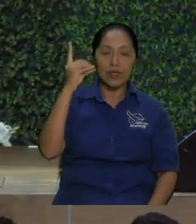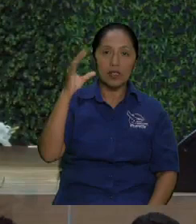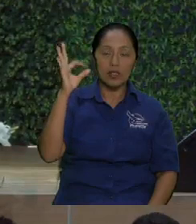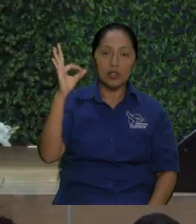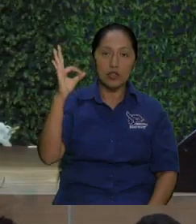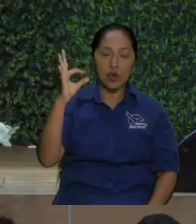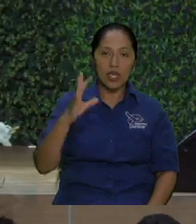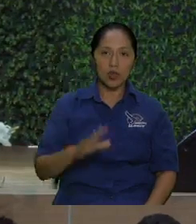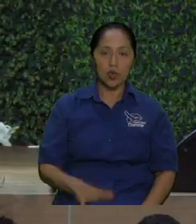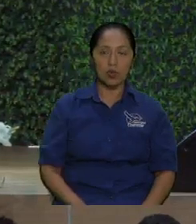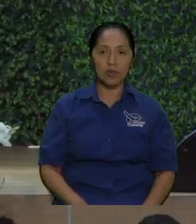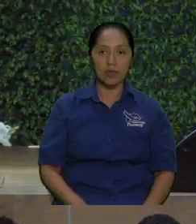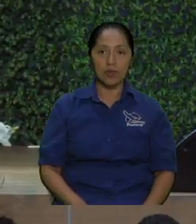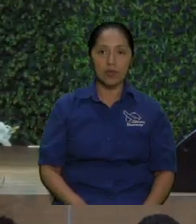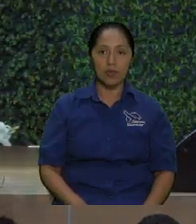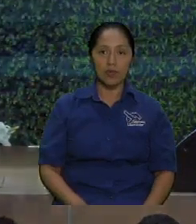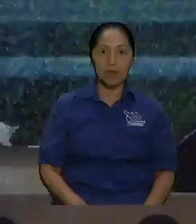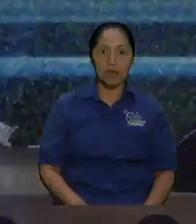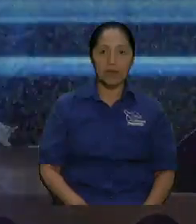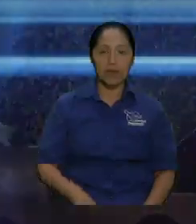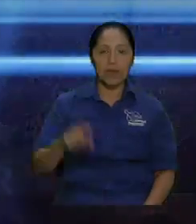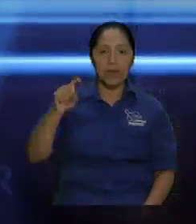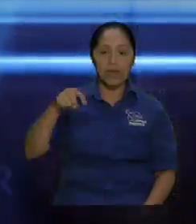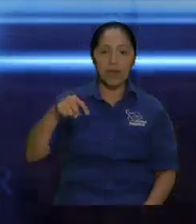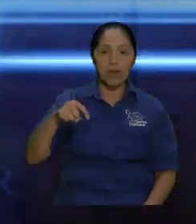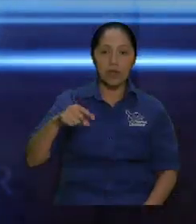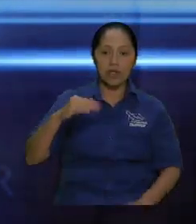me interesan plantearse